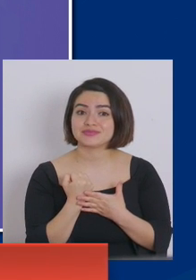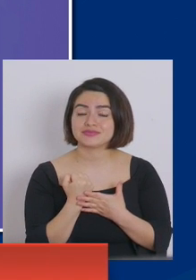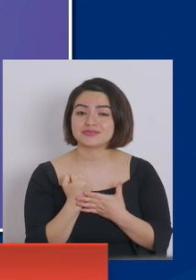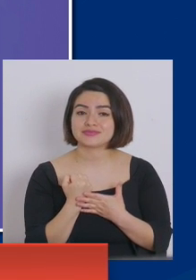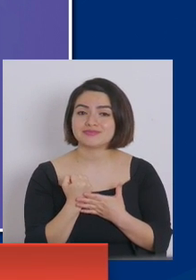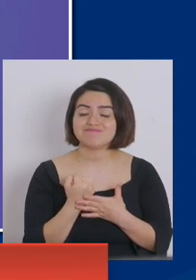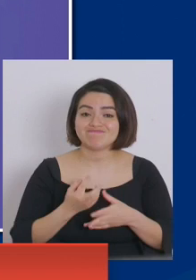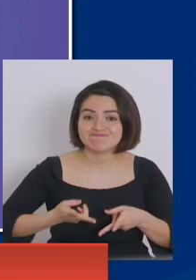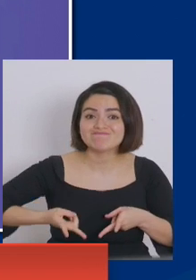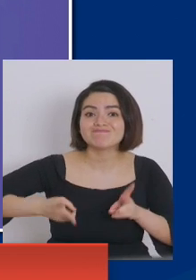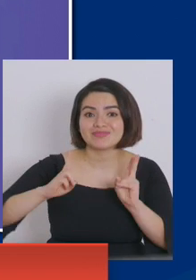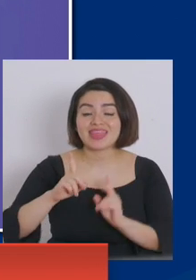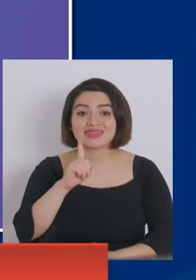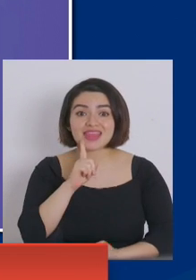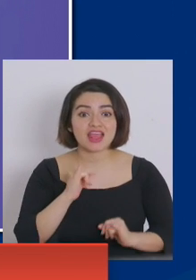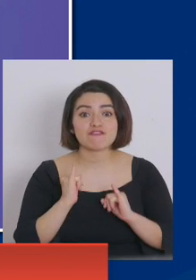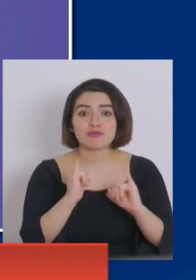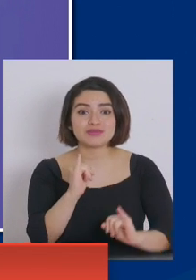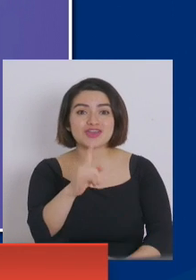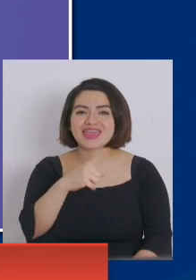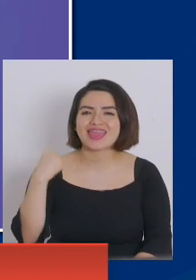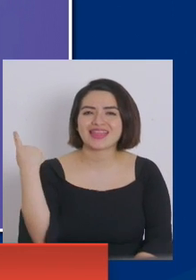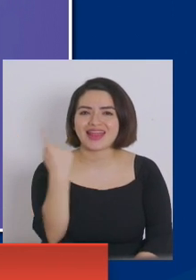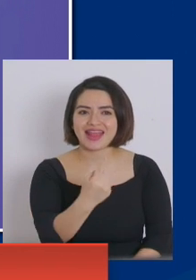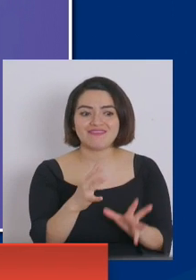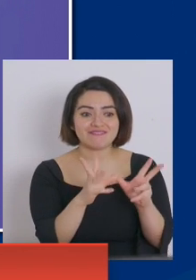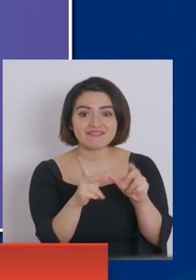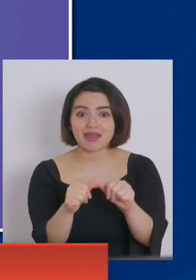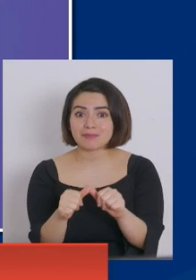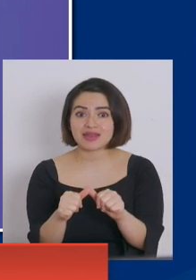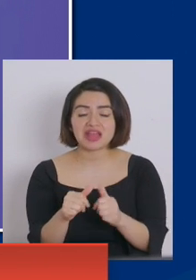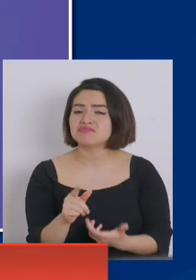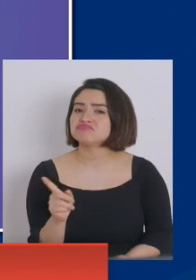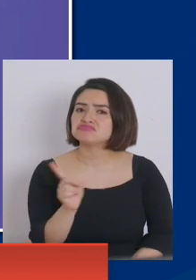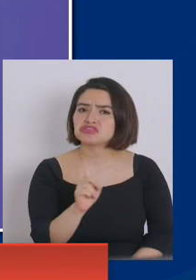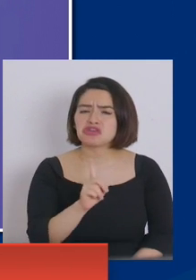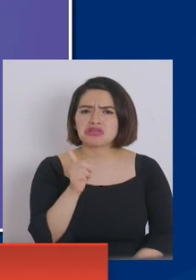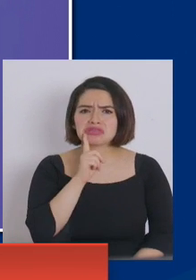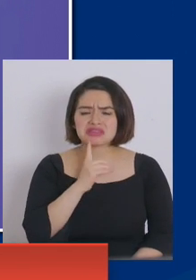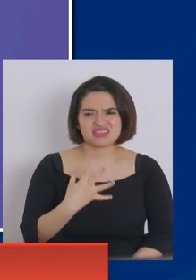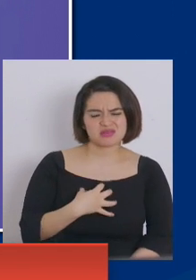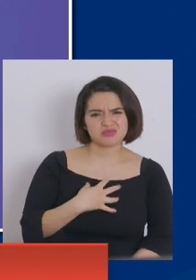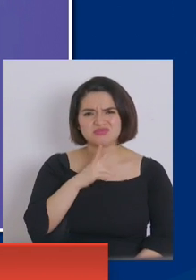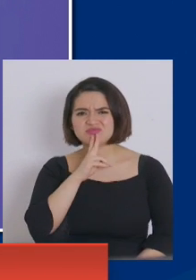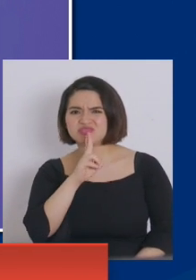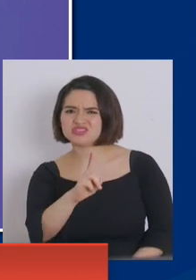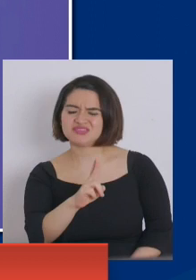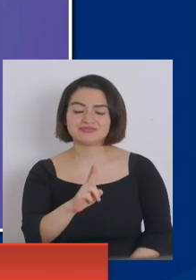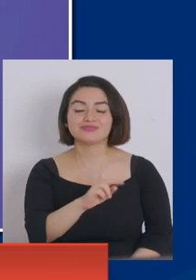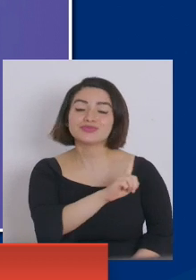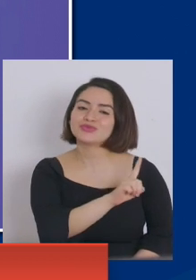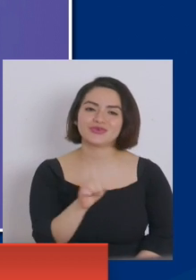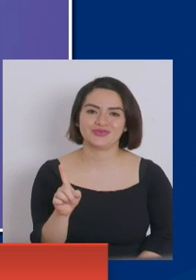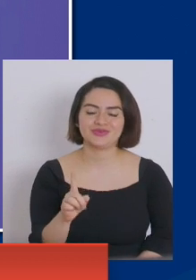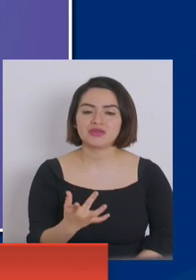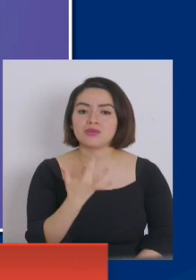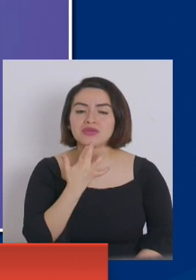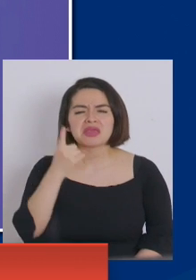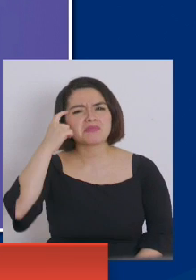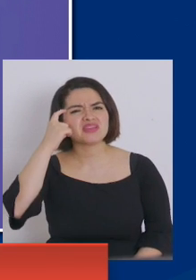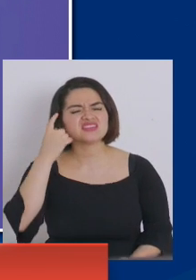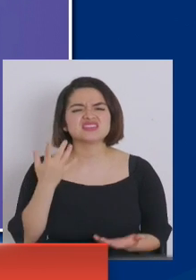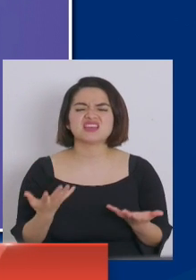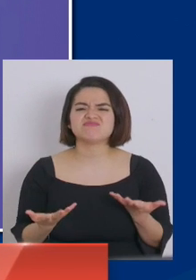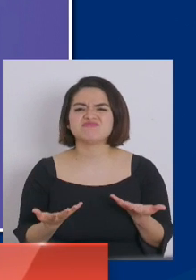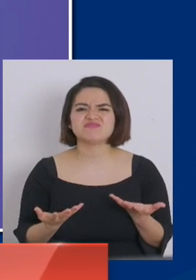información general, entonces las familias no tienen que tener temor a responder, puesto porque piensan, cierto,